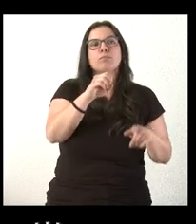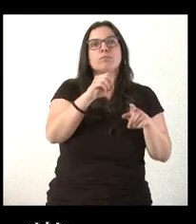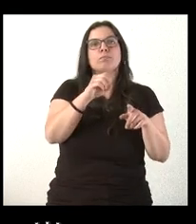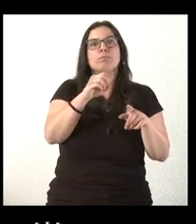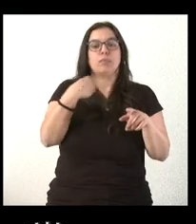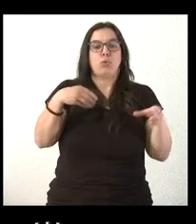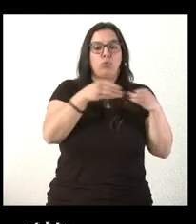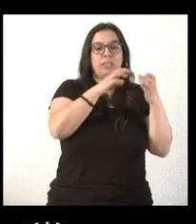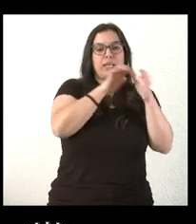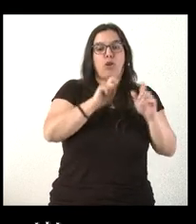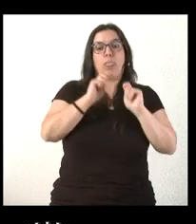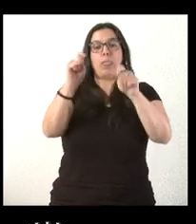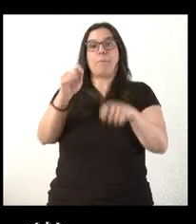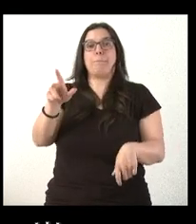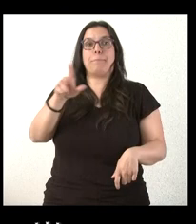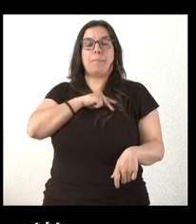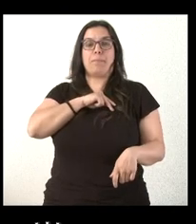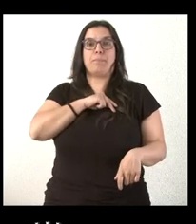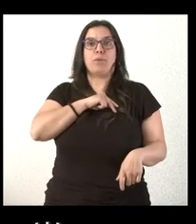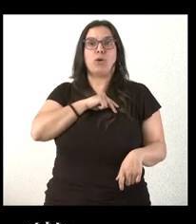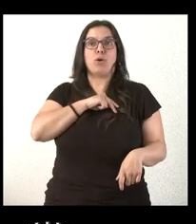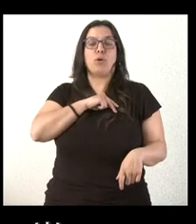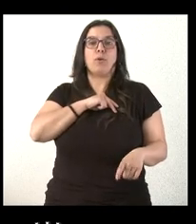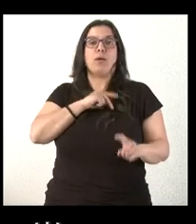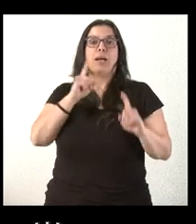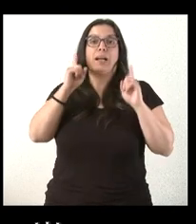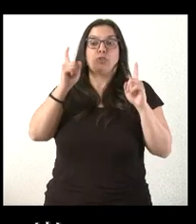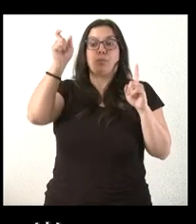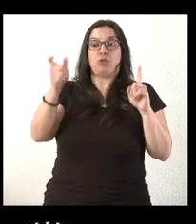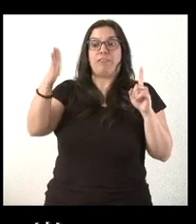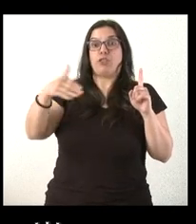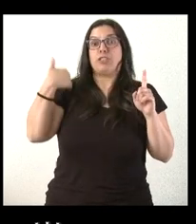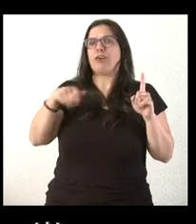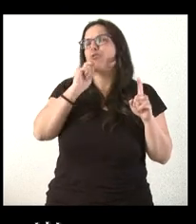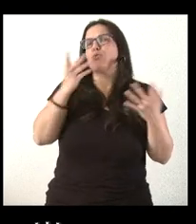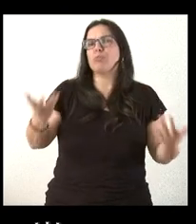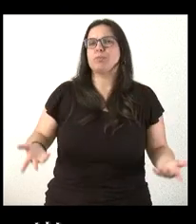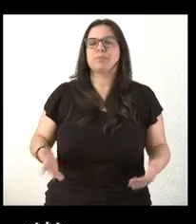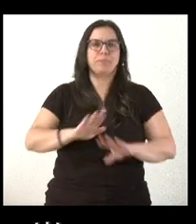parte de la Junta, cómo será otorgar este premio post-tumbo. Gracias, eso es todo.